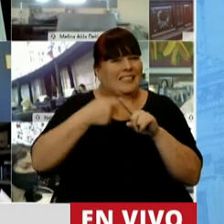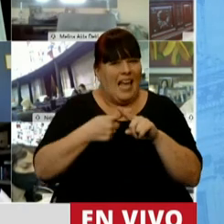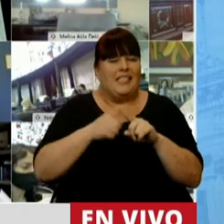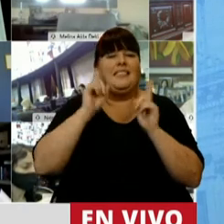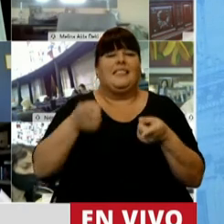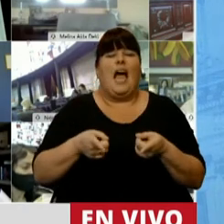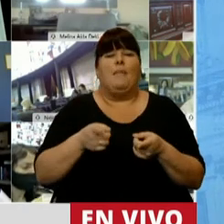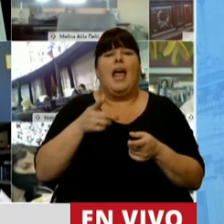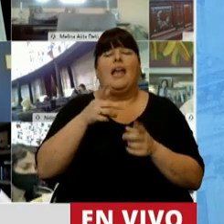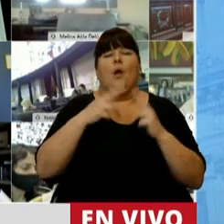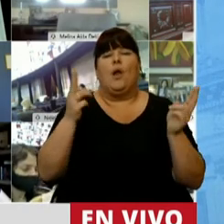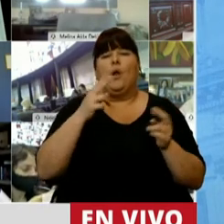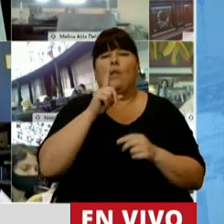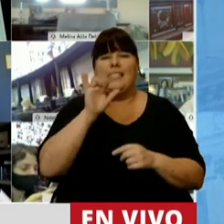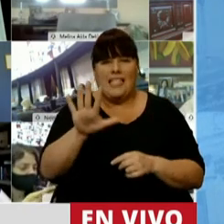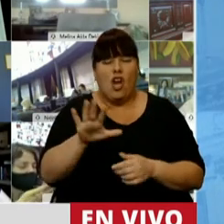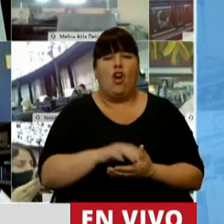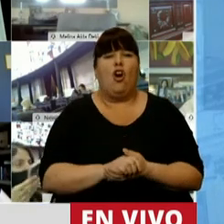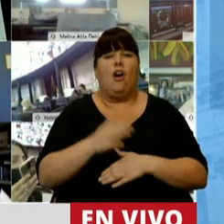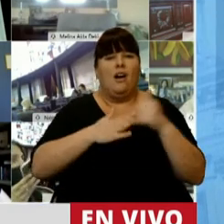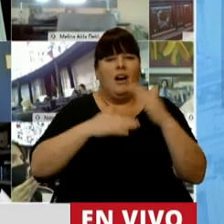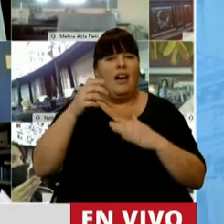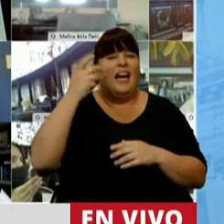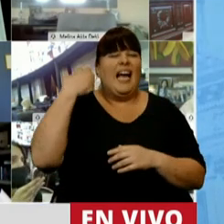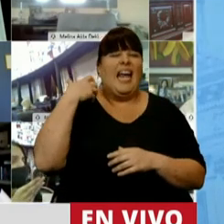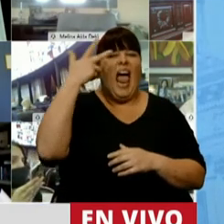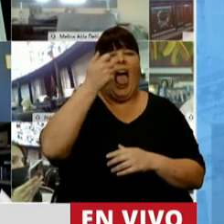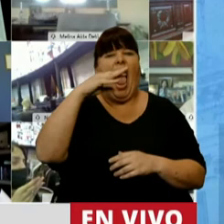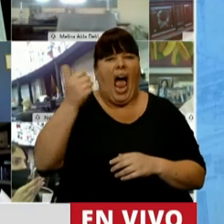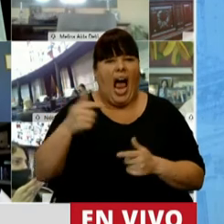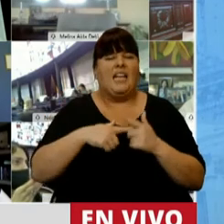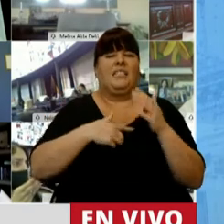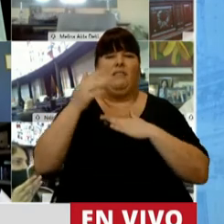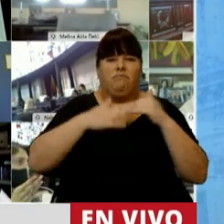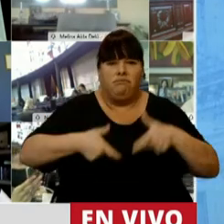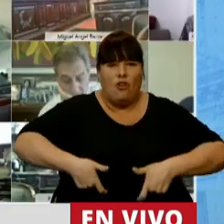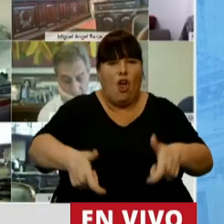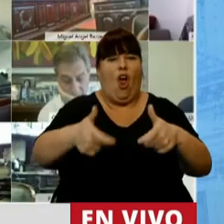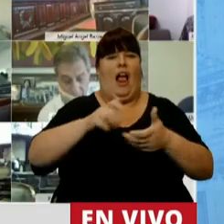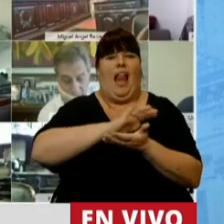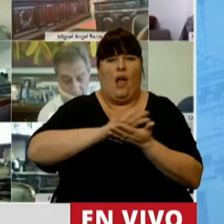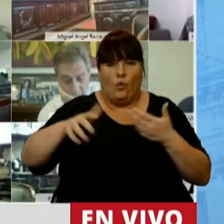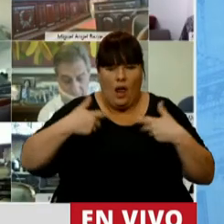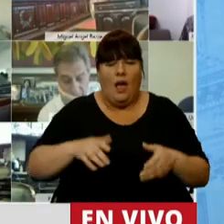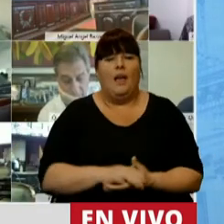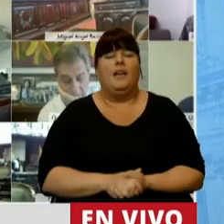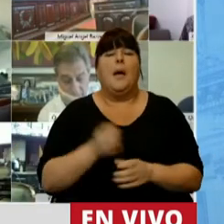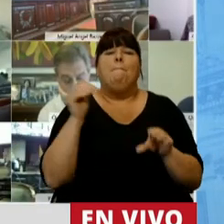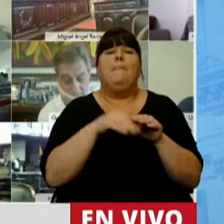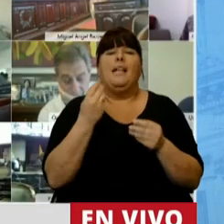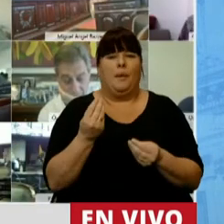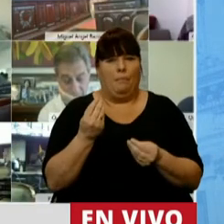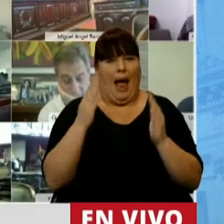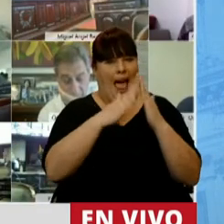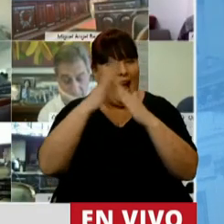entre otros la autovía de la ruta 5, la travesía urbana de General Hacha, obras de cloaca, de saneamiento ambiental, fondos para telecomiso